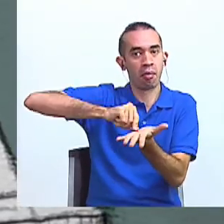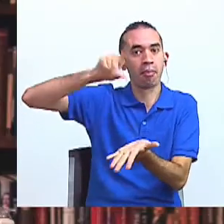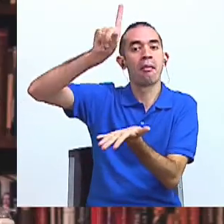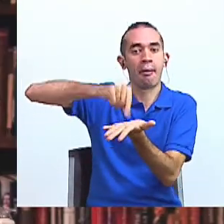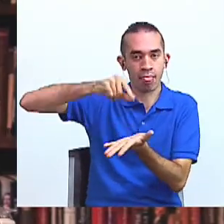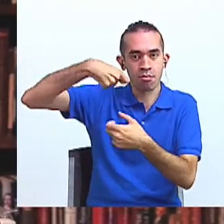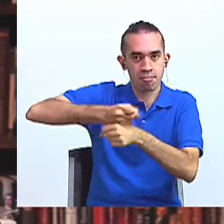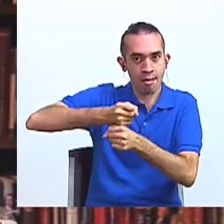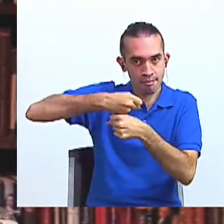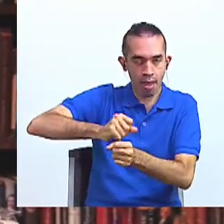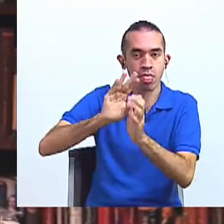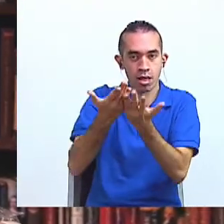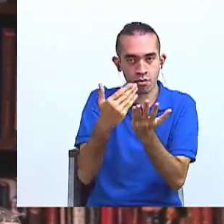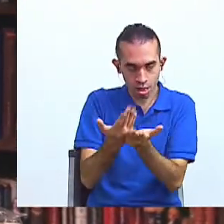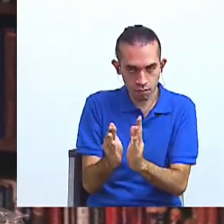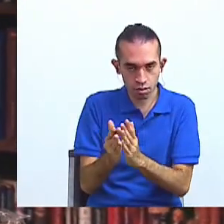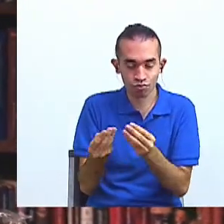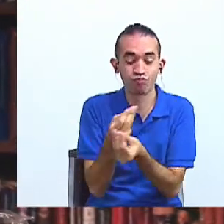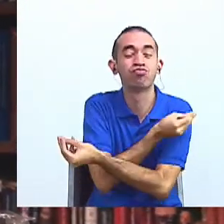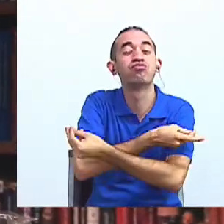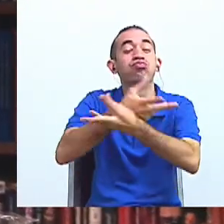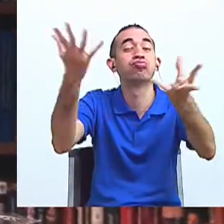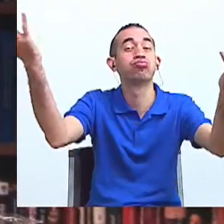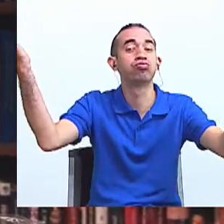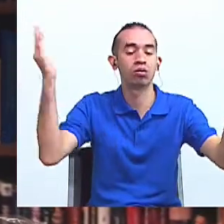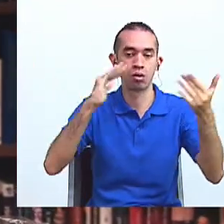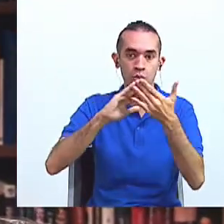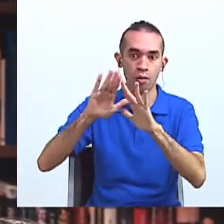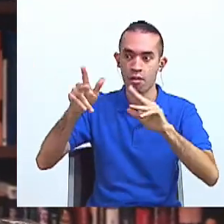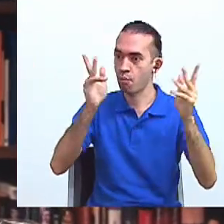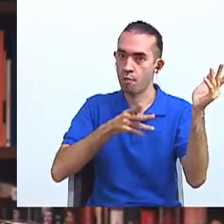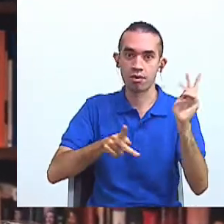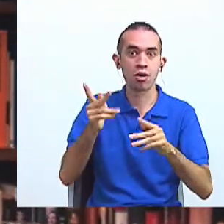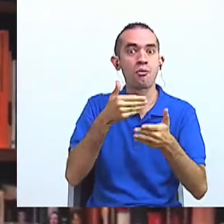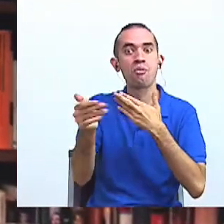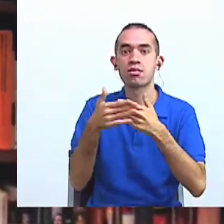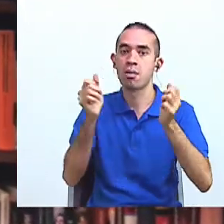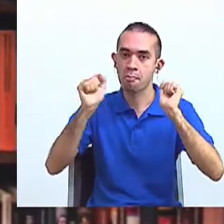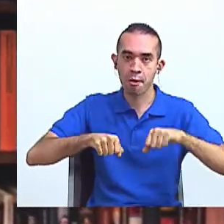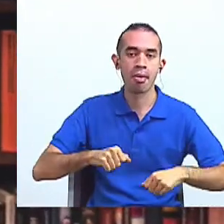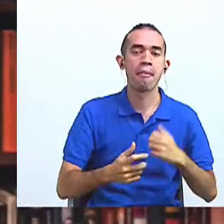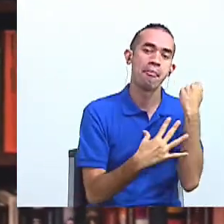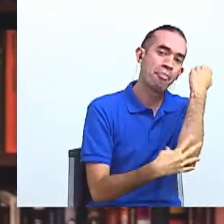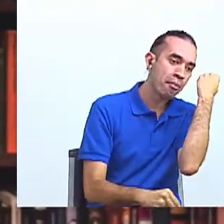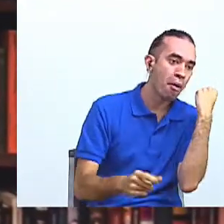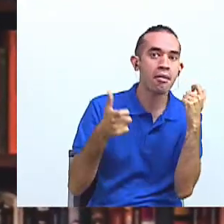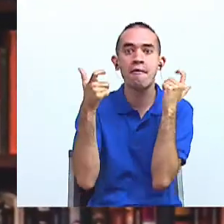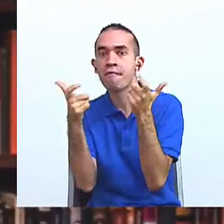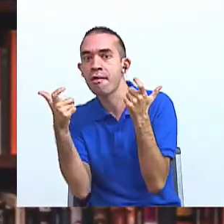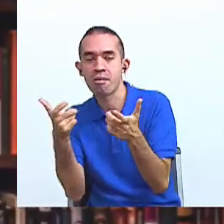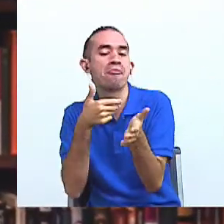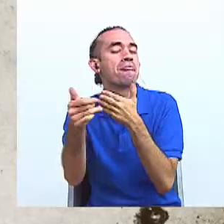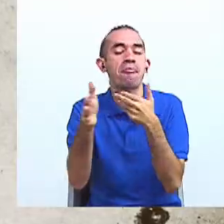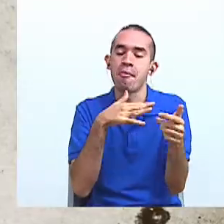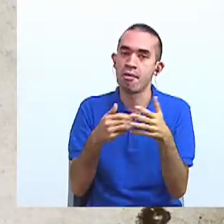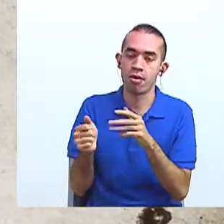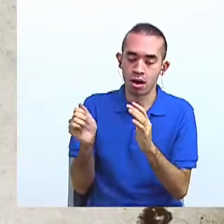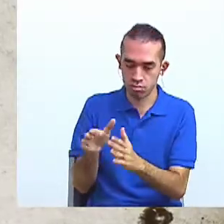libros llegaron a manos de todo el pueblo, sin importar clase social o económica.